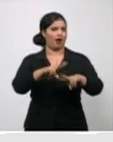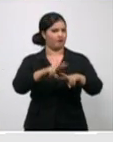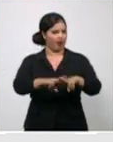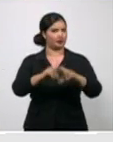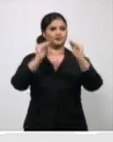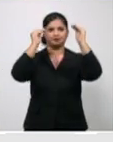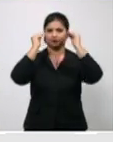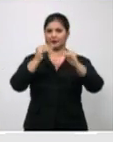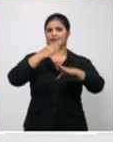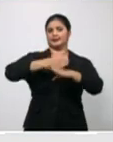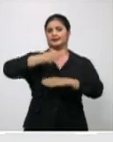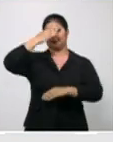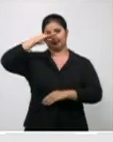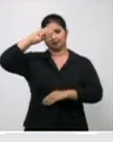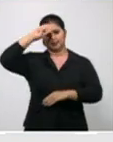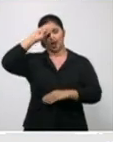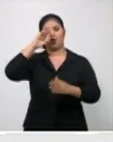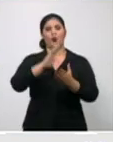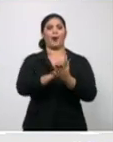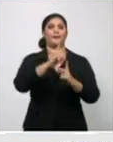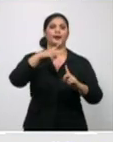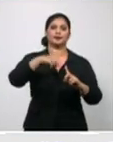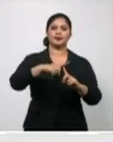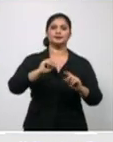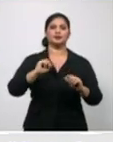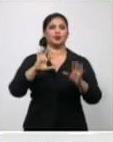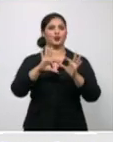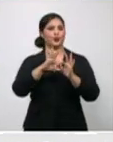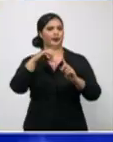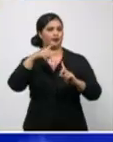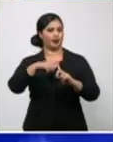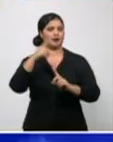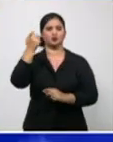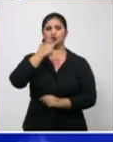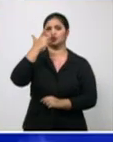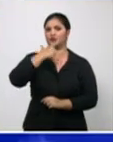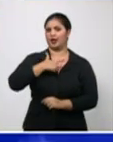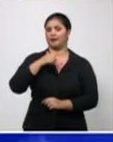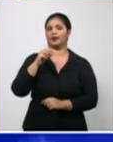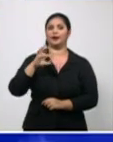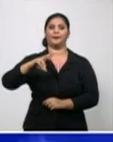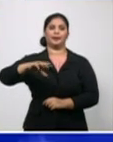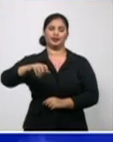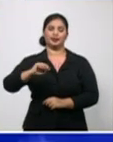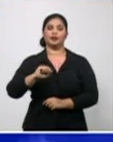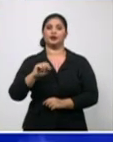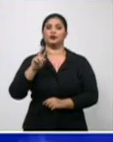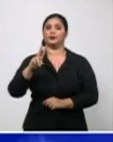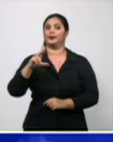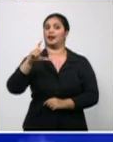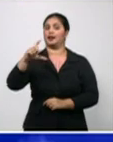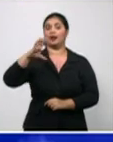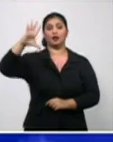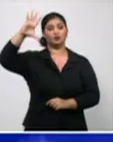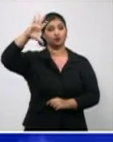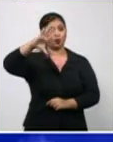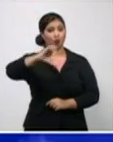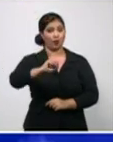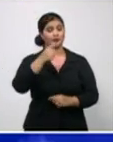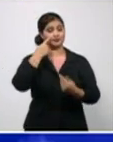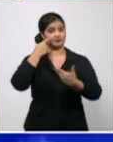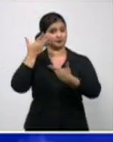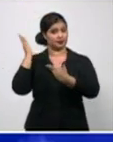Guantánamo, Ciego de Ávila, Pinar del Río, Villa Clara, en fin, de todas las provincias y el